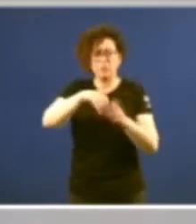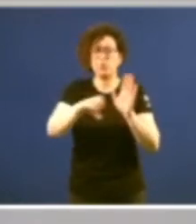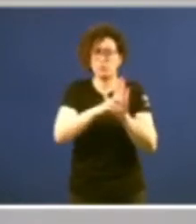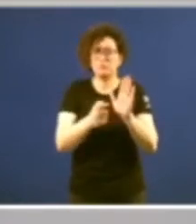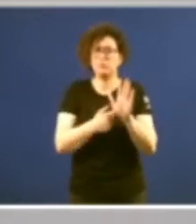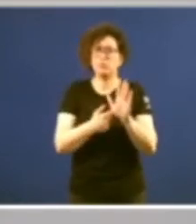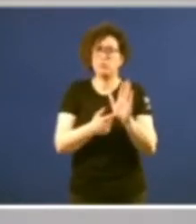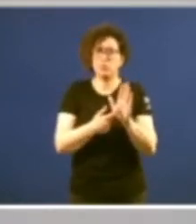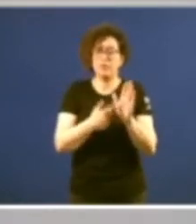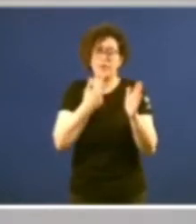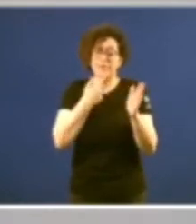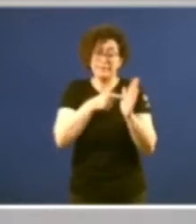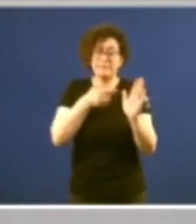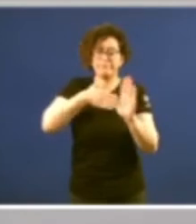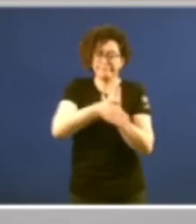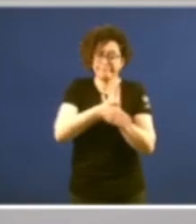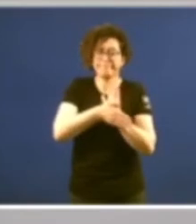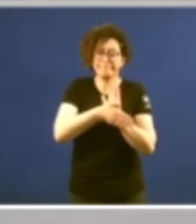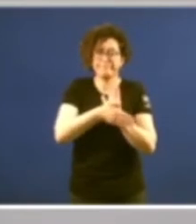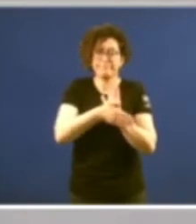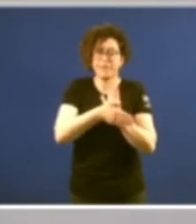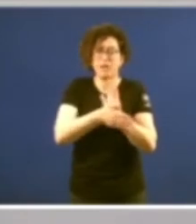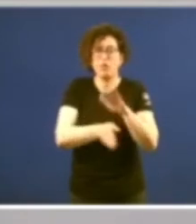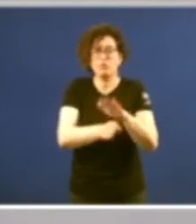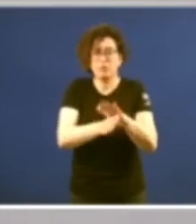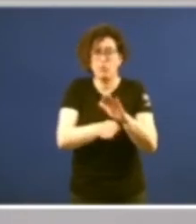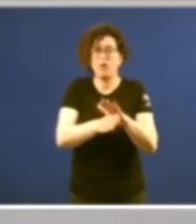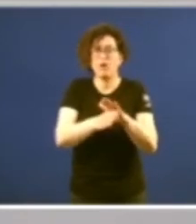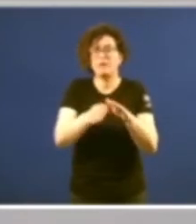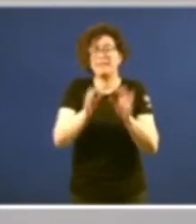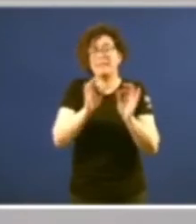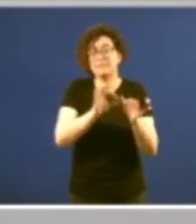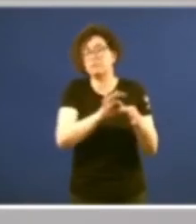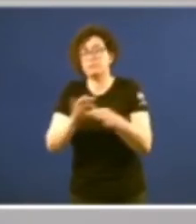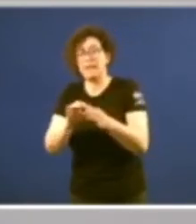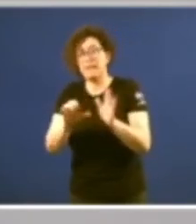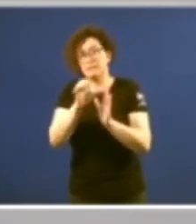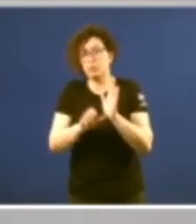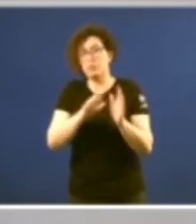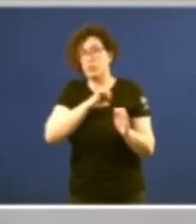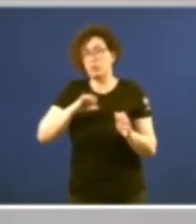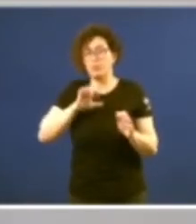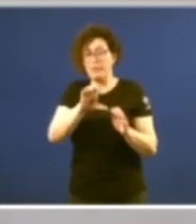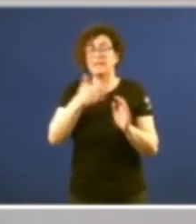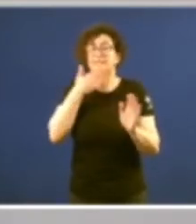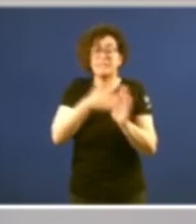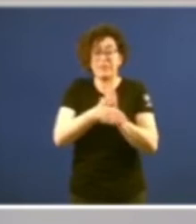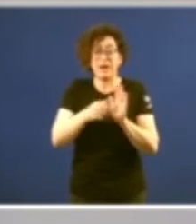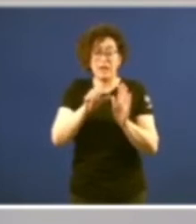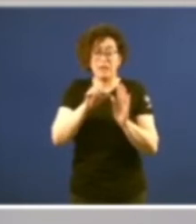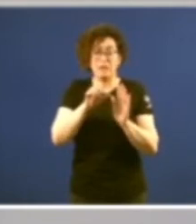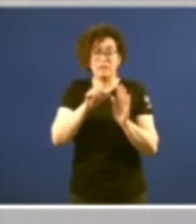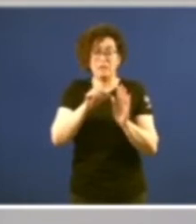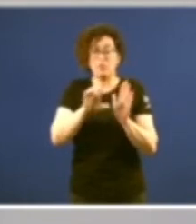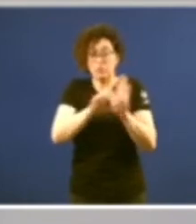determina a vigencia e importancia do Estatuto de Autonomía. A própria Constitución Española e o